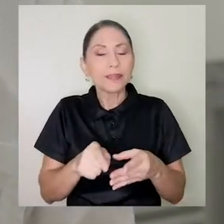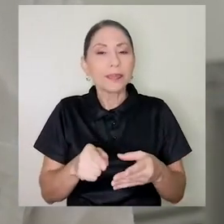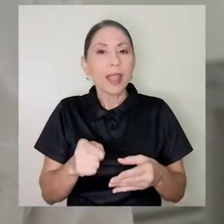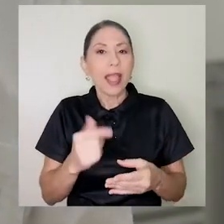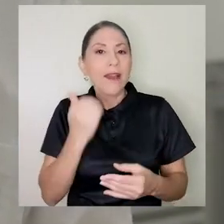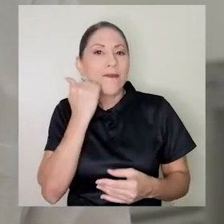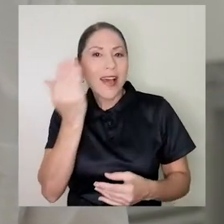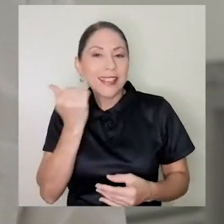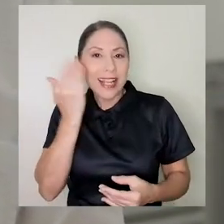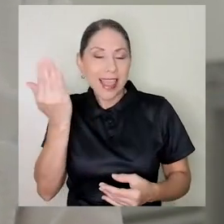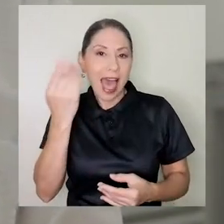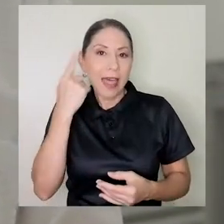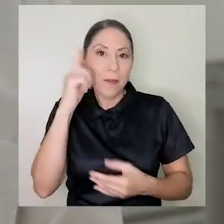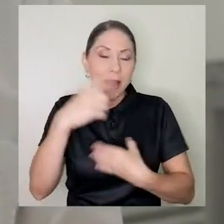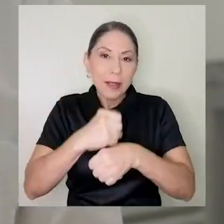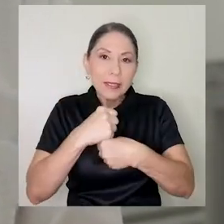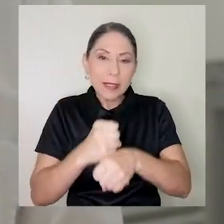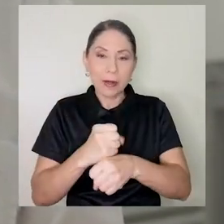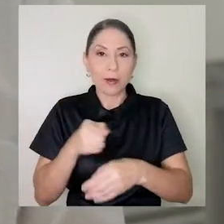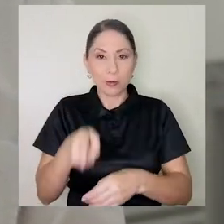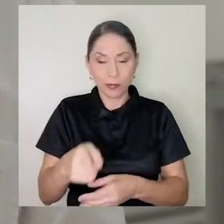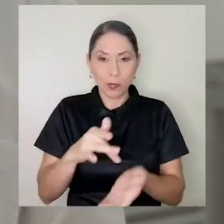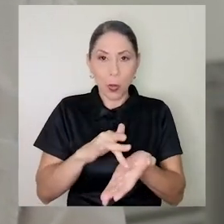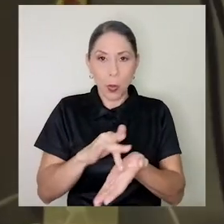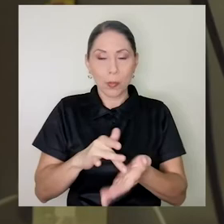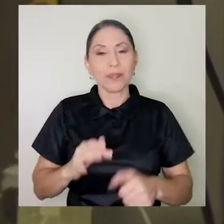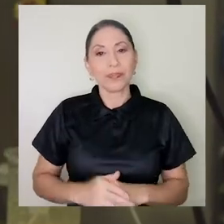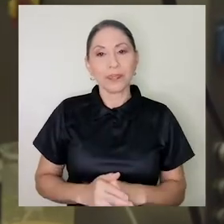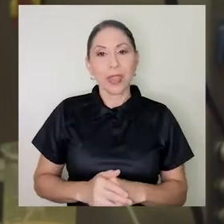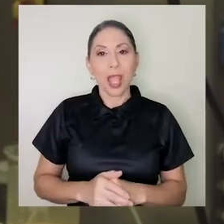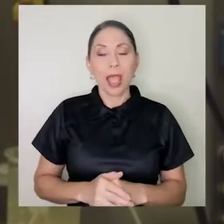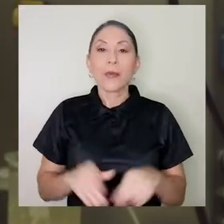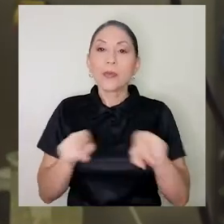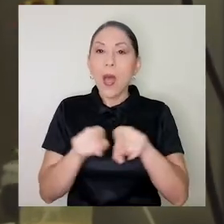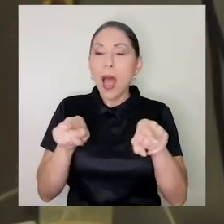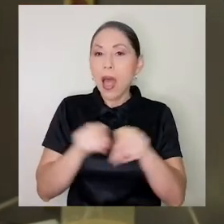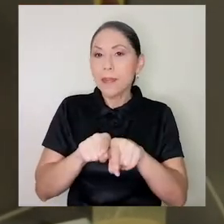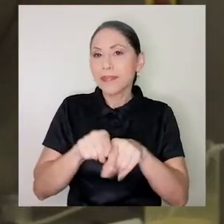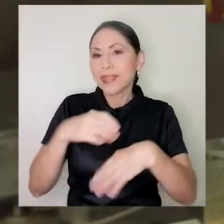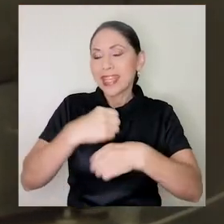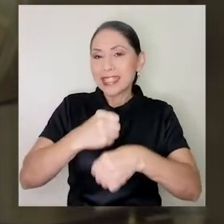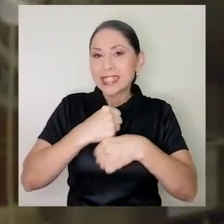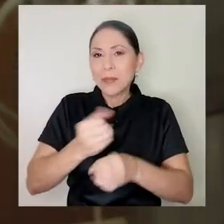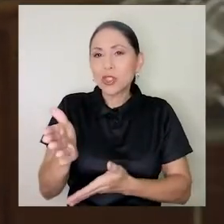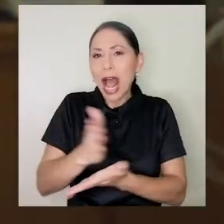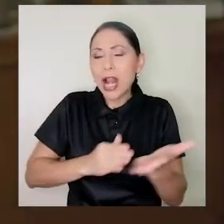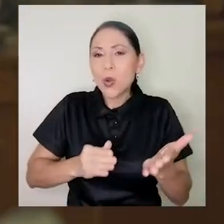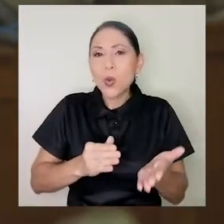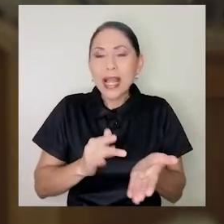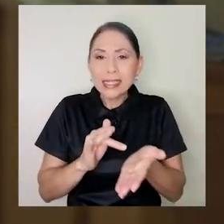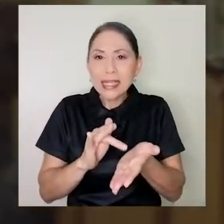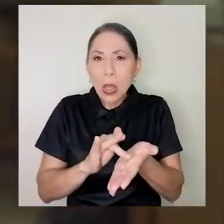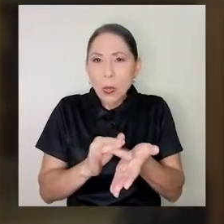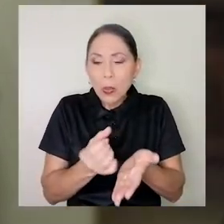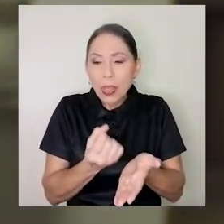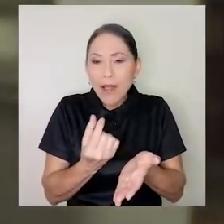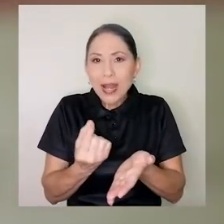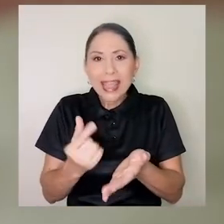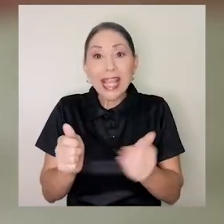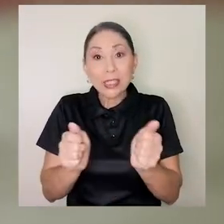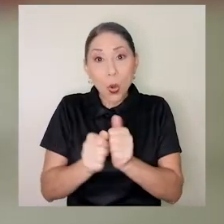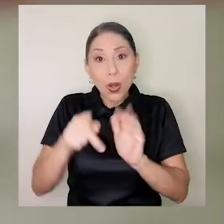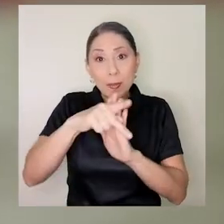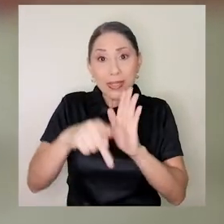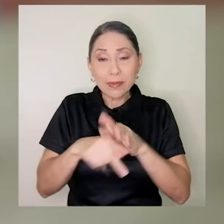facilidad con que se puede fabricar. Luego hicimos algunas tabletas con el